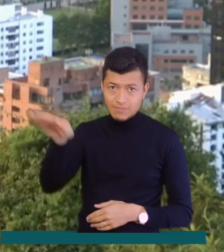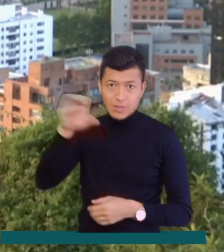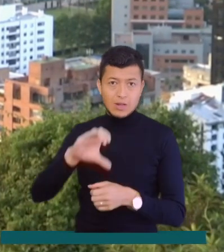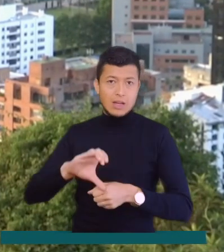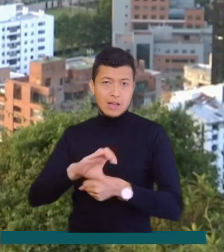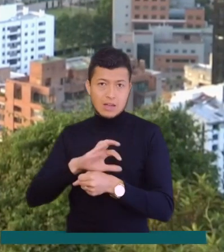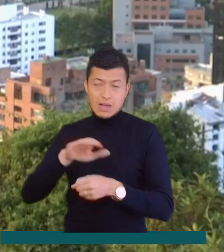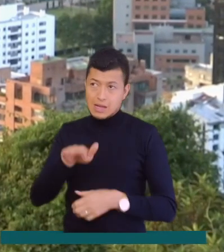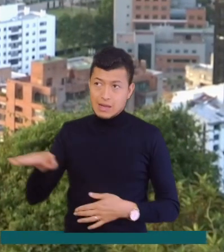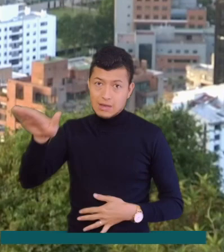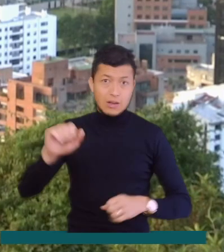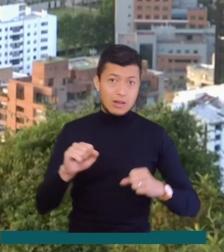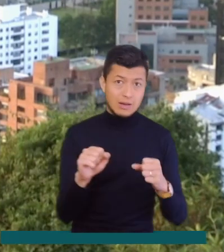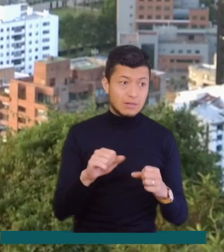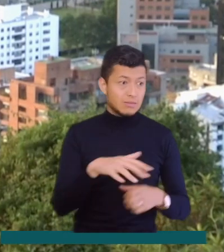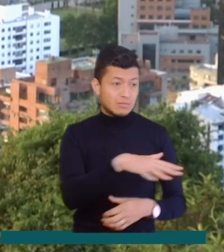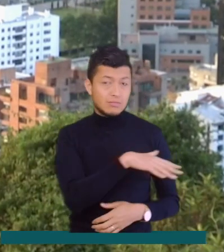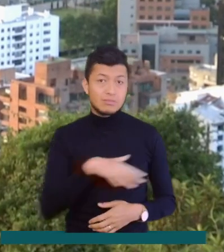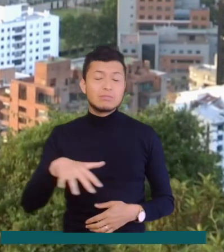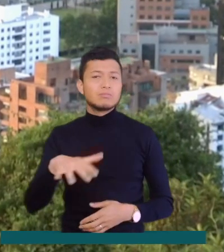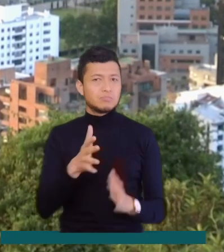calera de Edickson Ruiz, enlace 13.